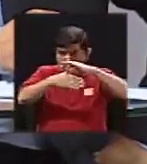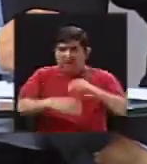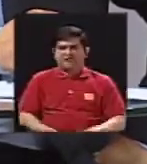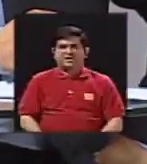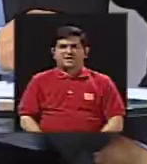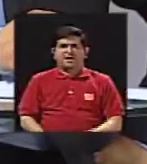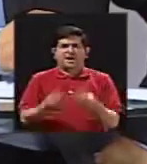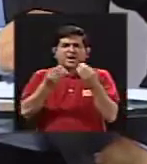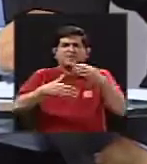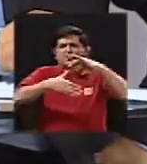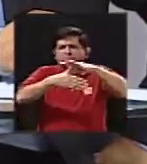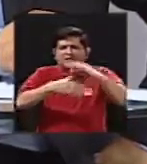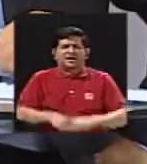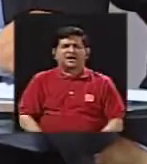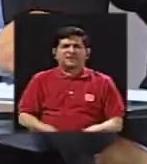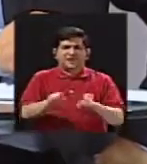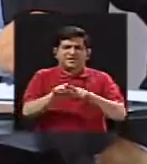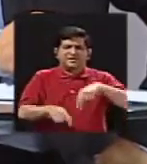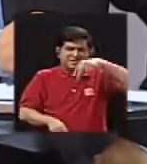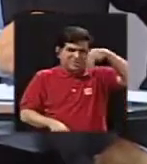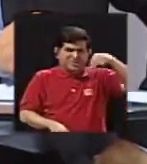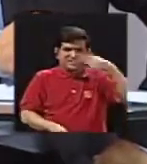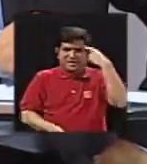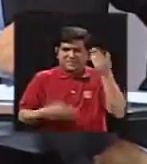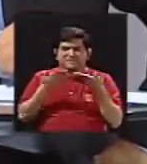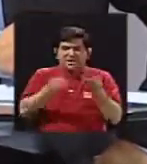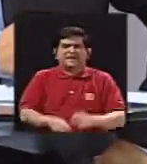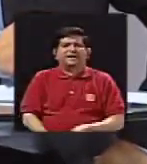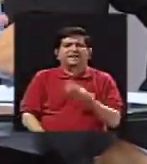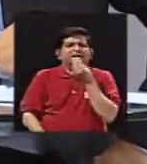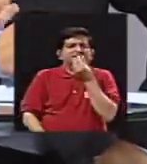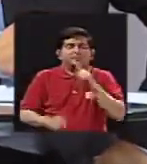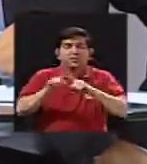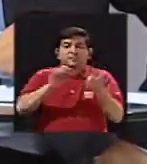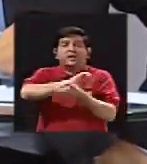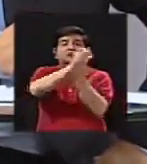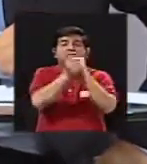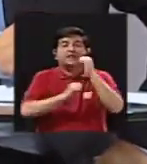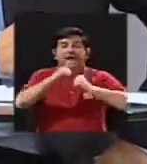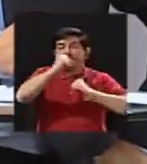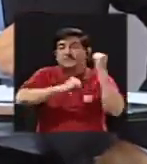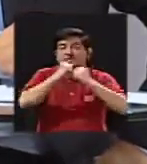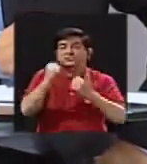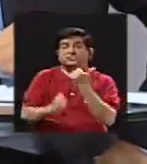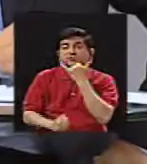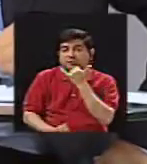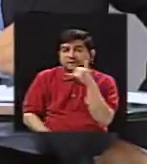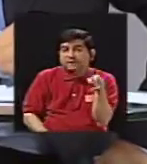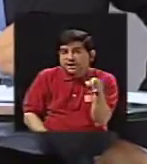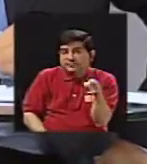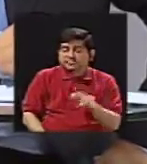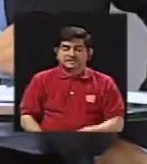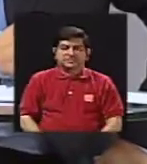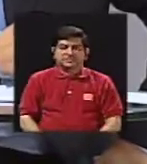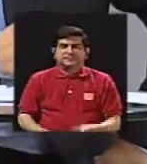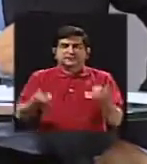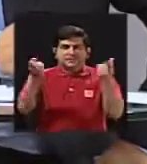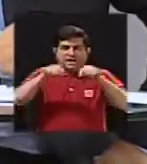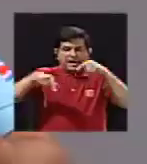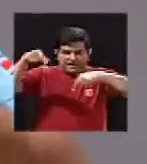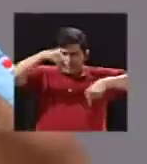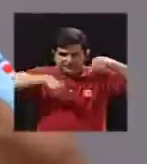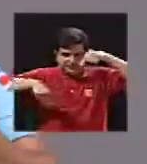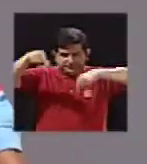meter un montón de carne, un montón de sal para que le damos sabor. Ahora imagínense, pues, cambiar esa gran estructura volcánica. En el caso, pues, de la